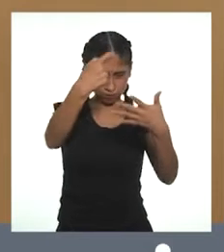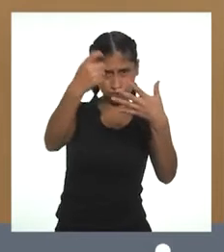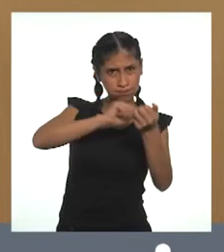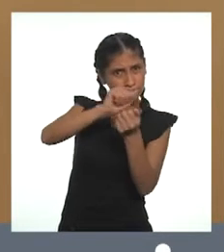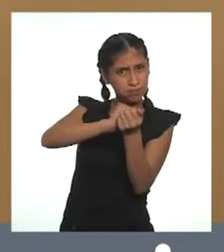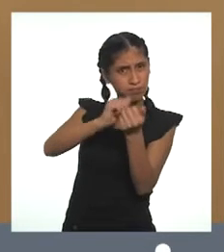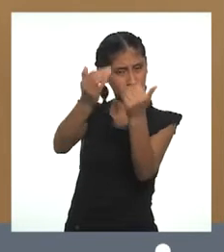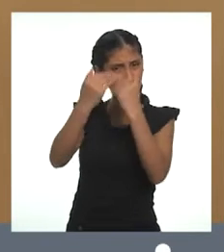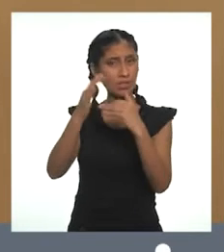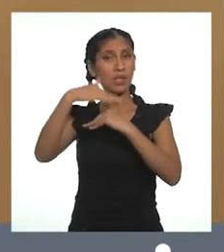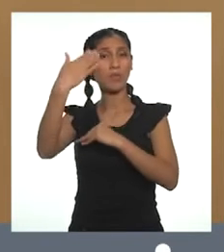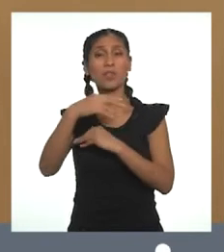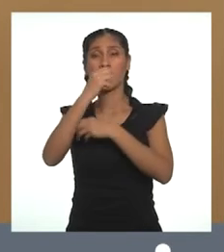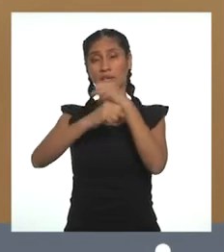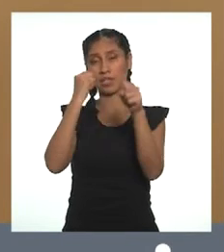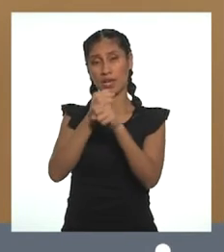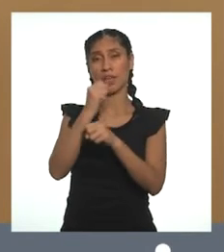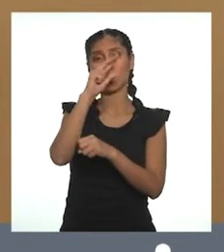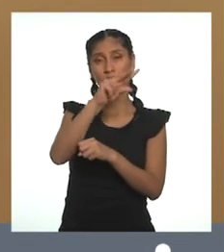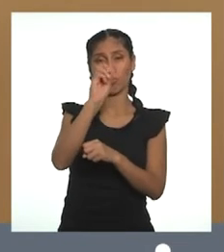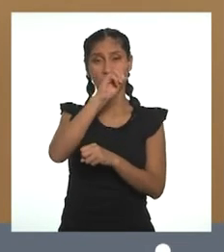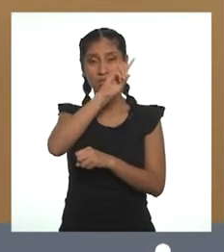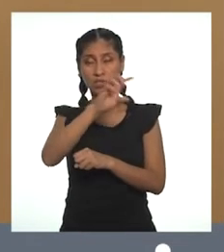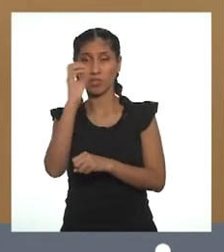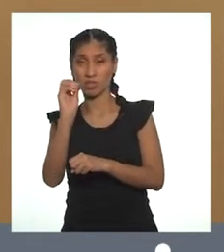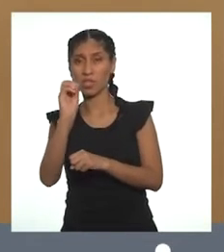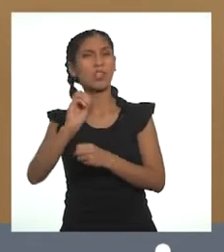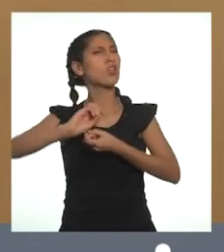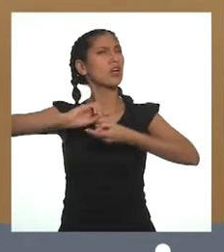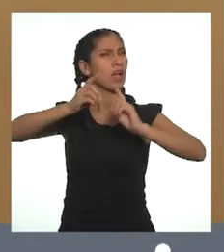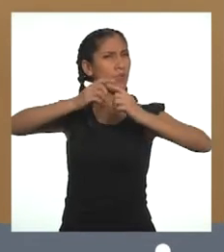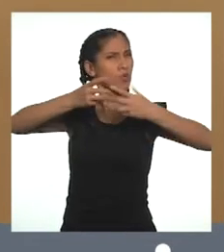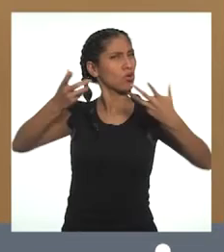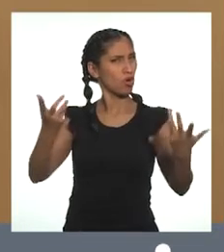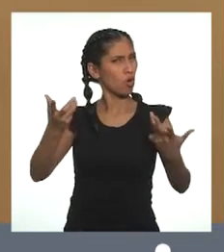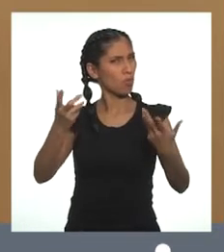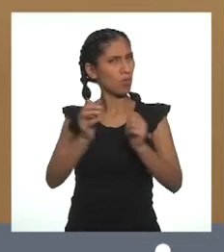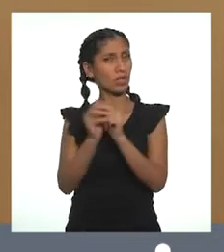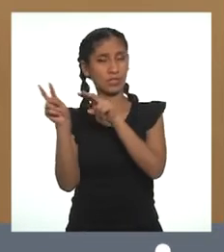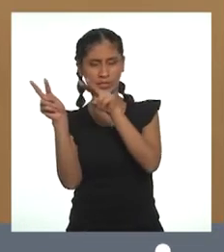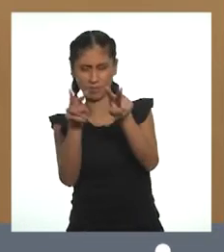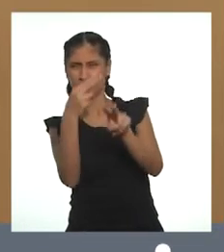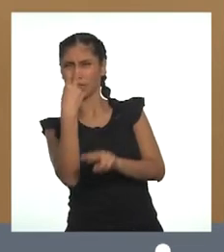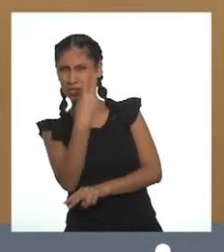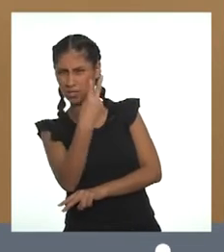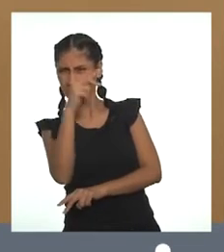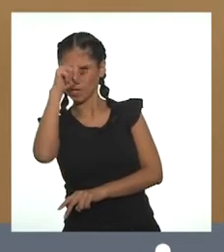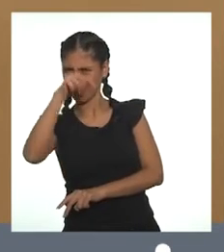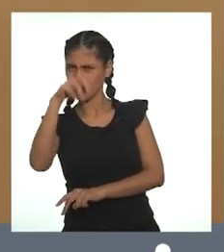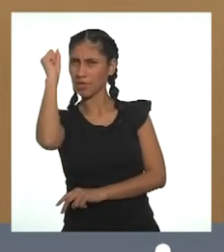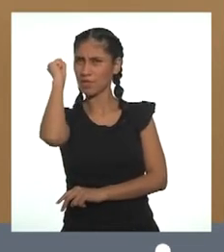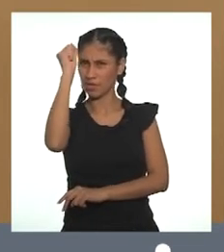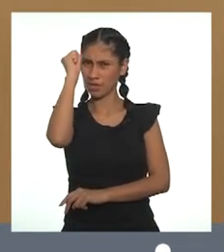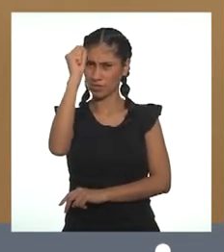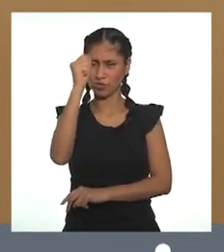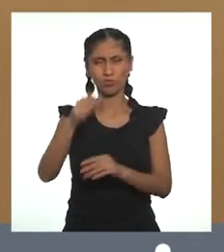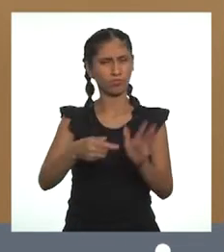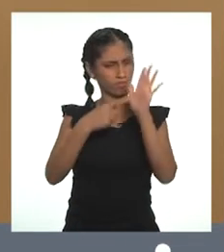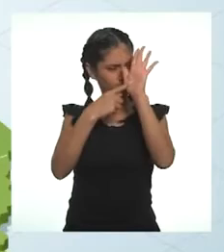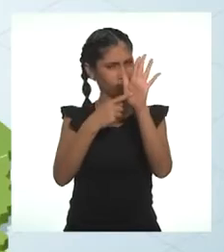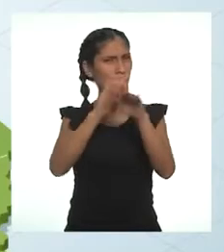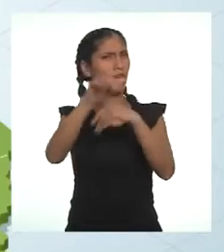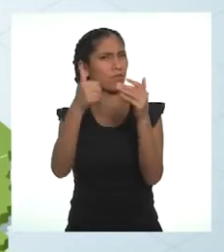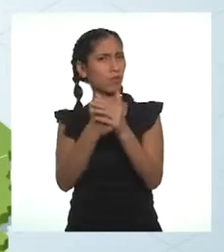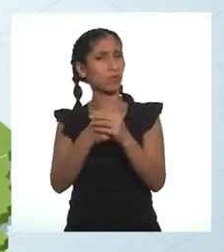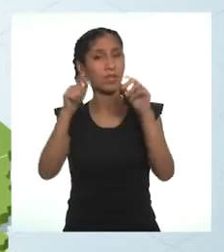el 28 de julio de 2010 que se produce un salto cualitativo en el reconocimiento de este derecho.